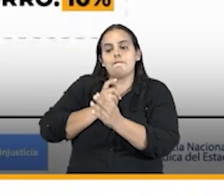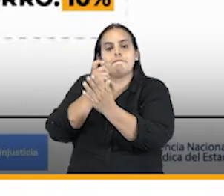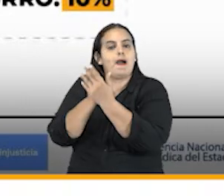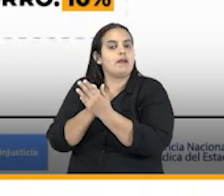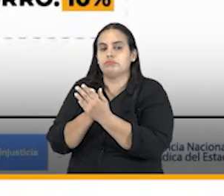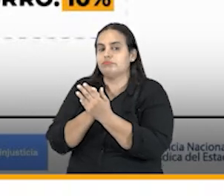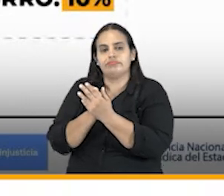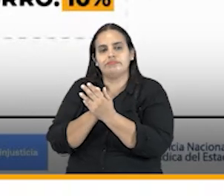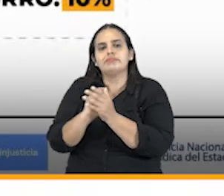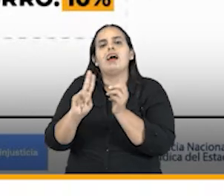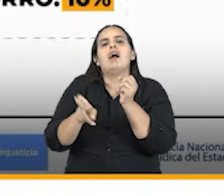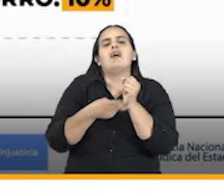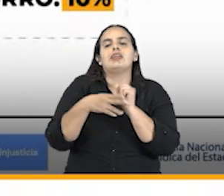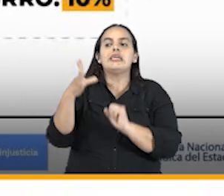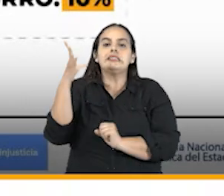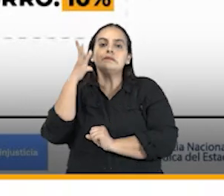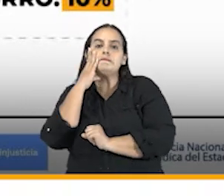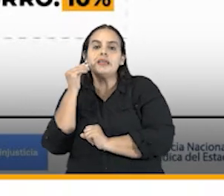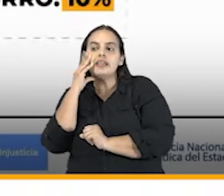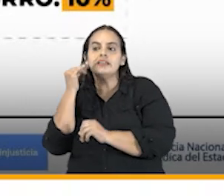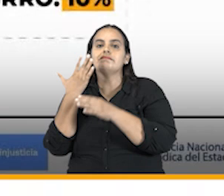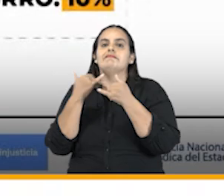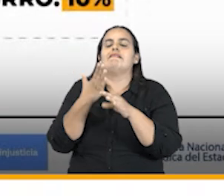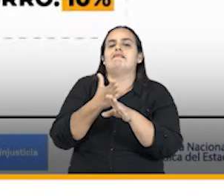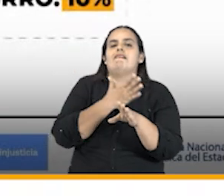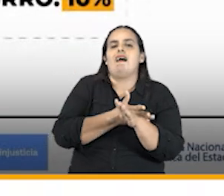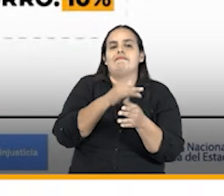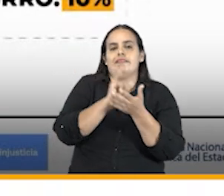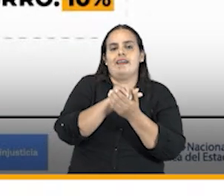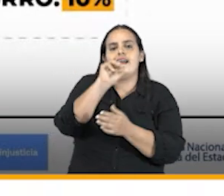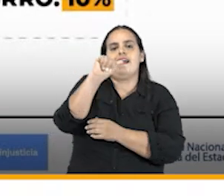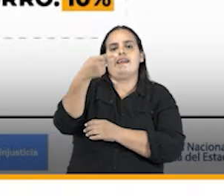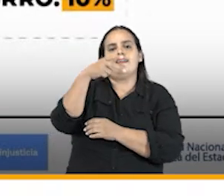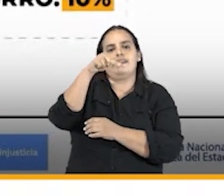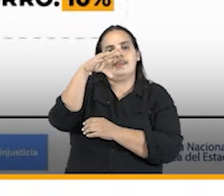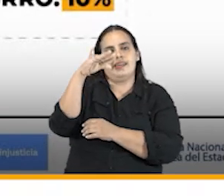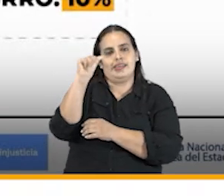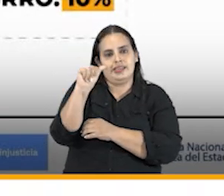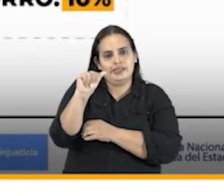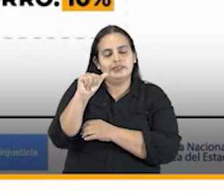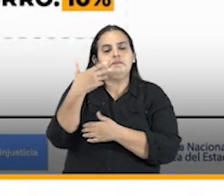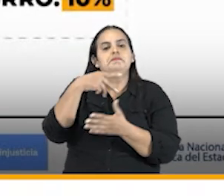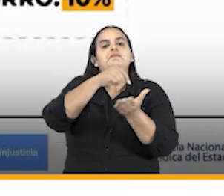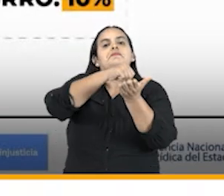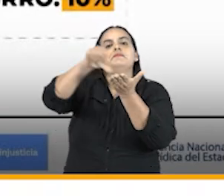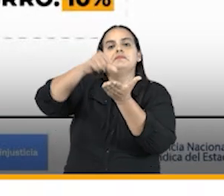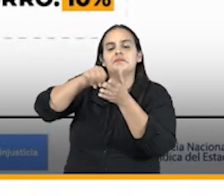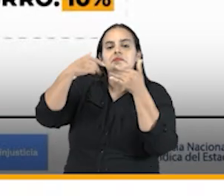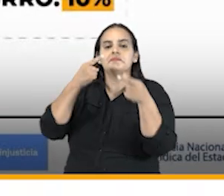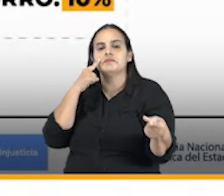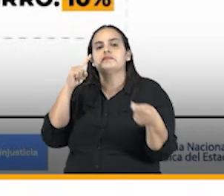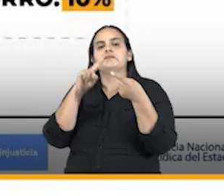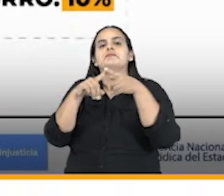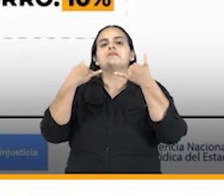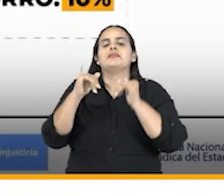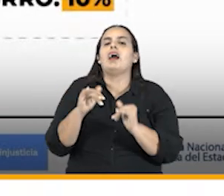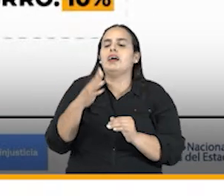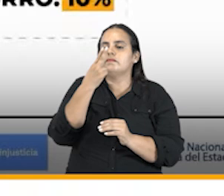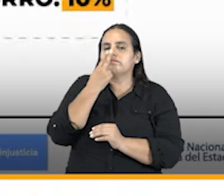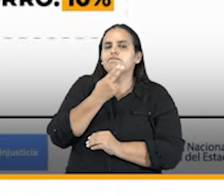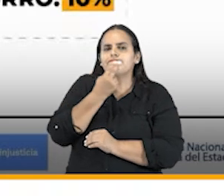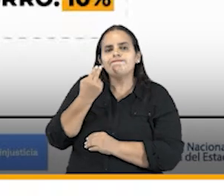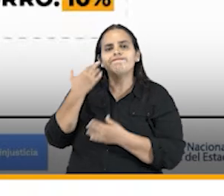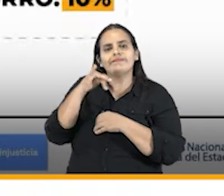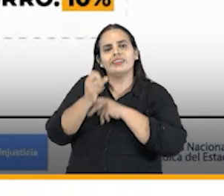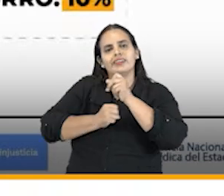gracias a la experiencia adquirida por la agencia en estos asuntos de arbitraje de inversión logramos acordar en el